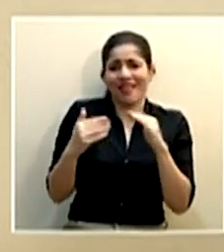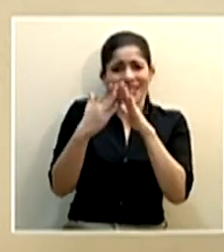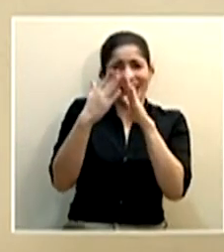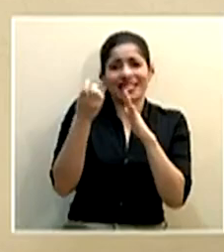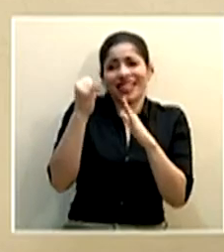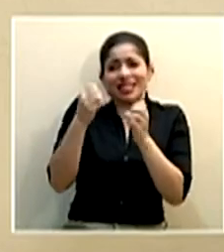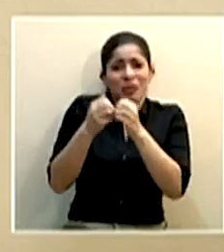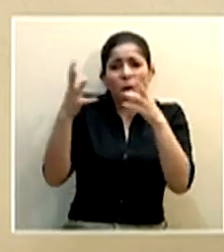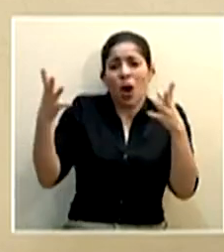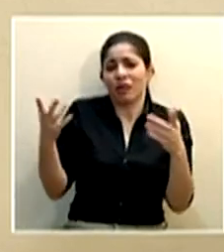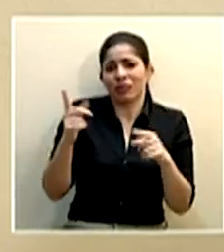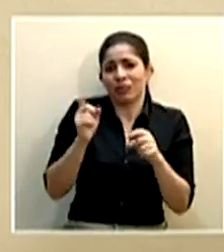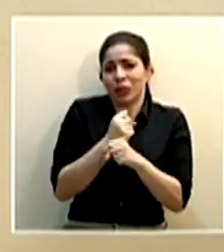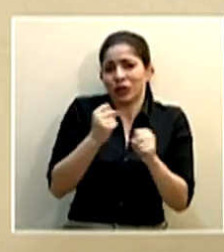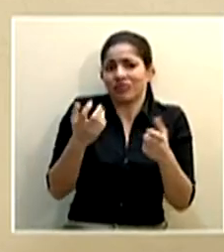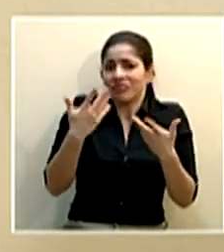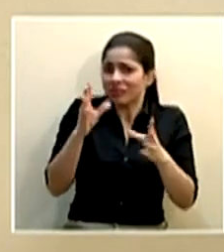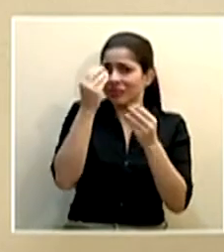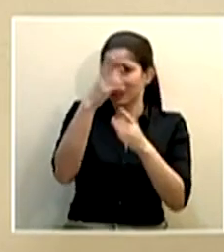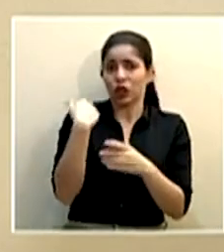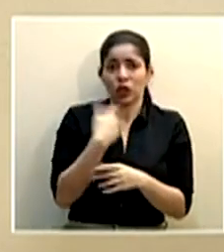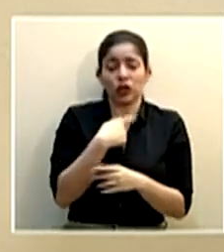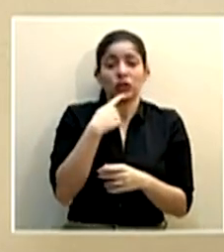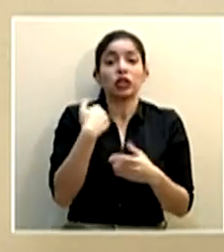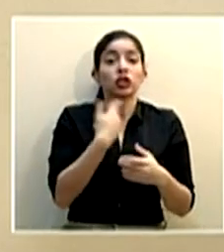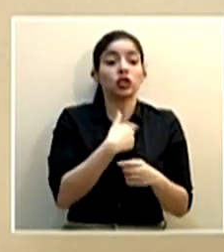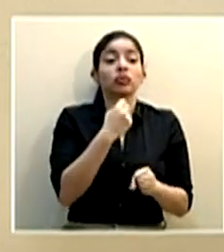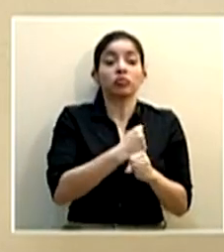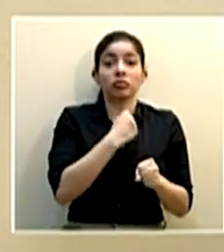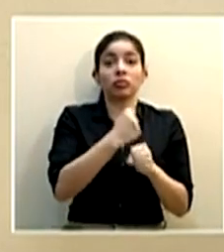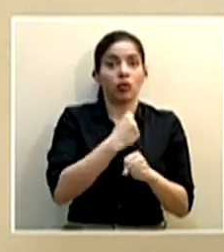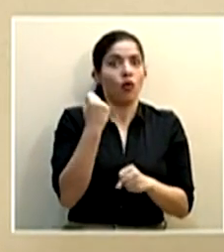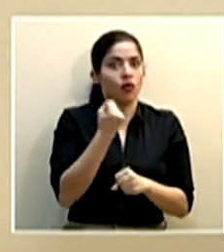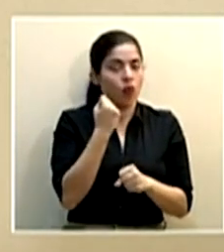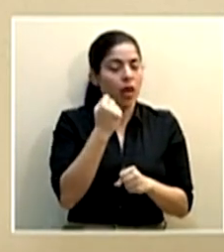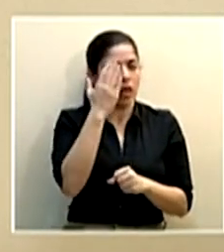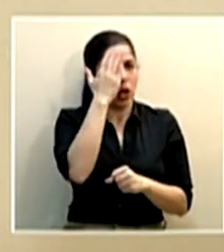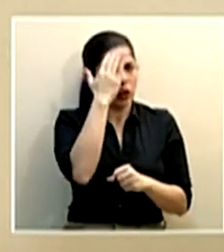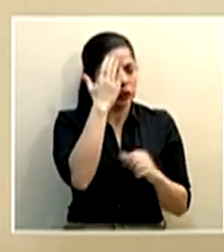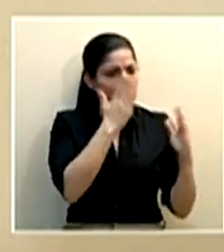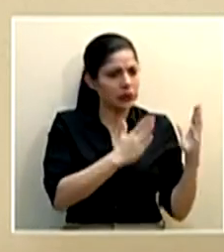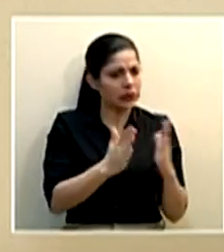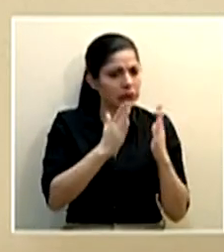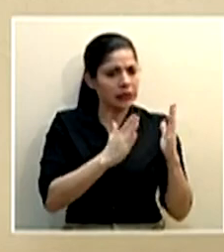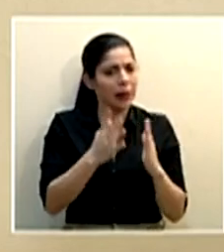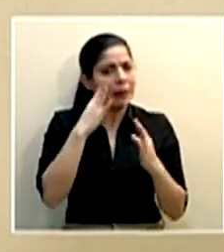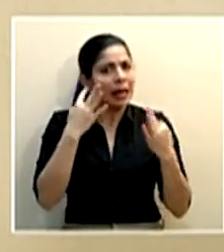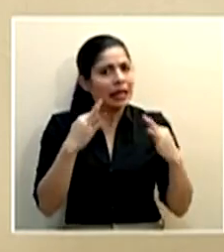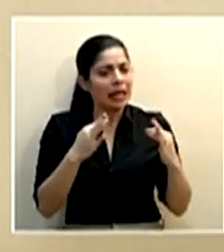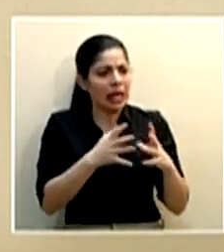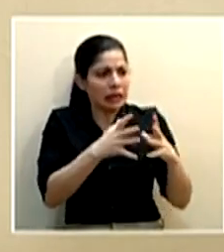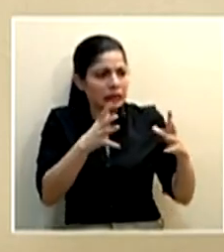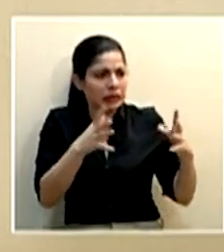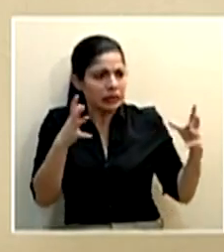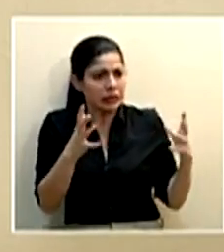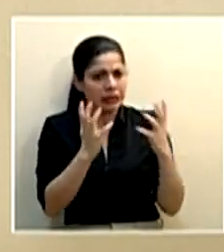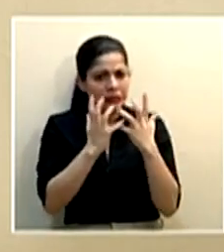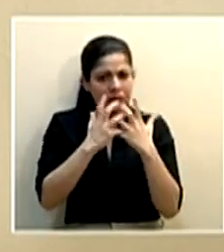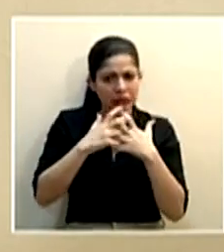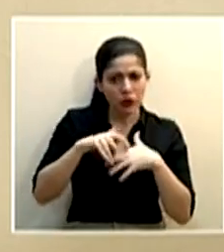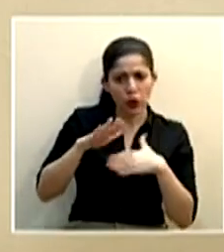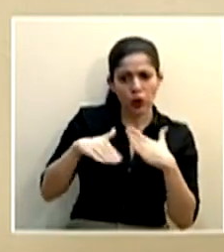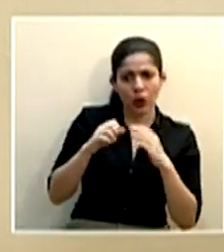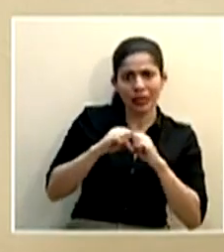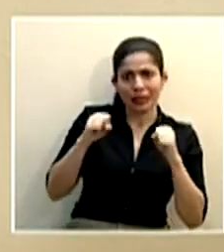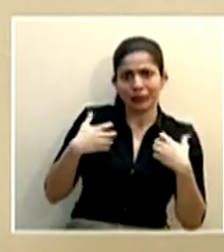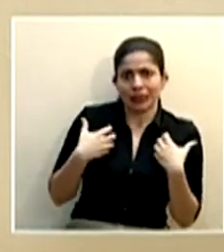así que eso ya lo hemos indicado nosotros hemos trabajado muy fuertemente y mucha conciencia para tratar de expandir y ajustar todas las posibilidades en el